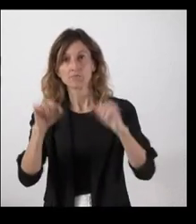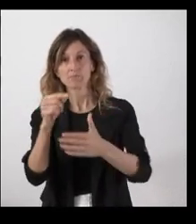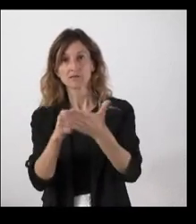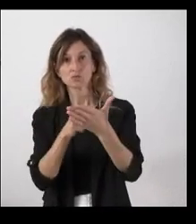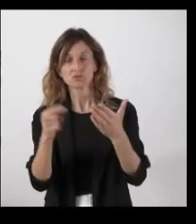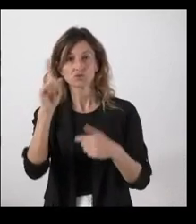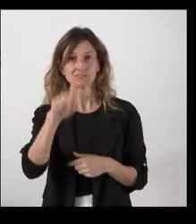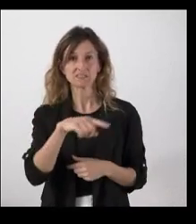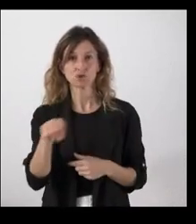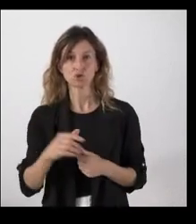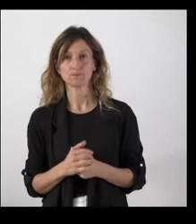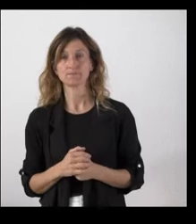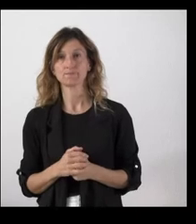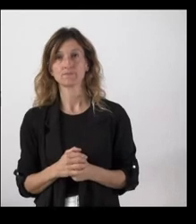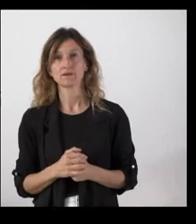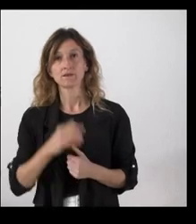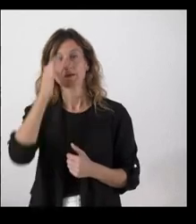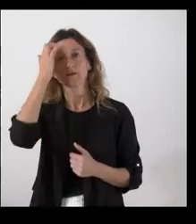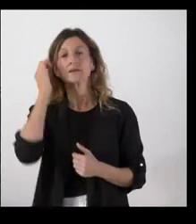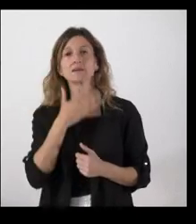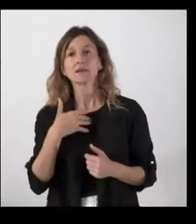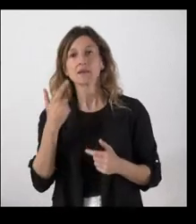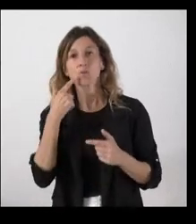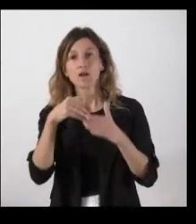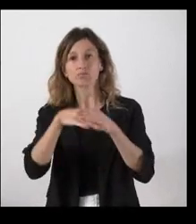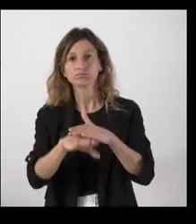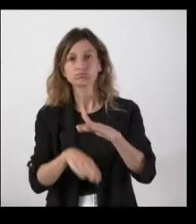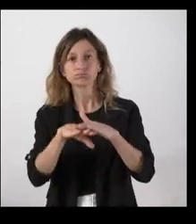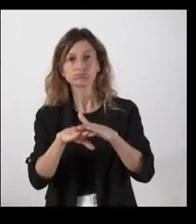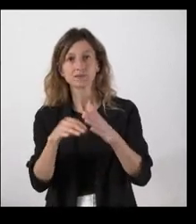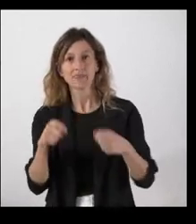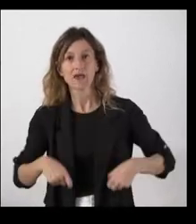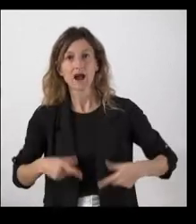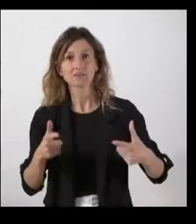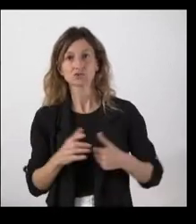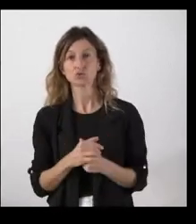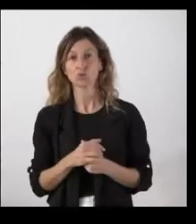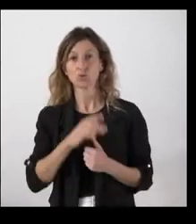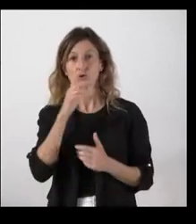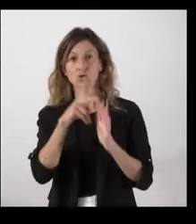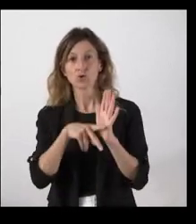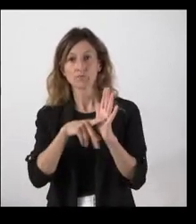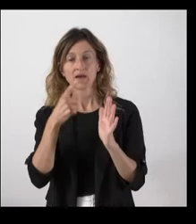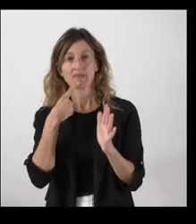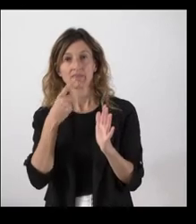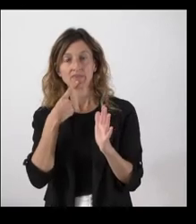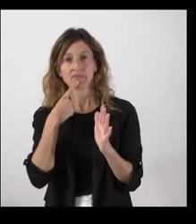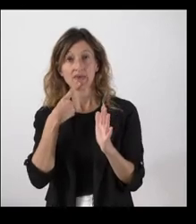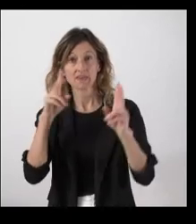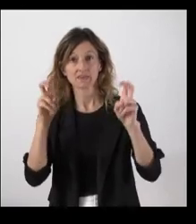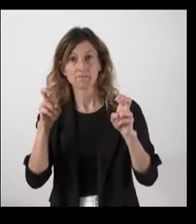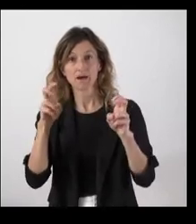y, en todo caso, si pretenden hacer un techo de gasto, que creo que la normativa fija que tiene que ser previo al